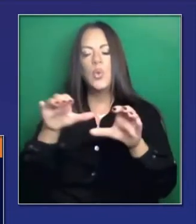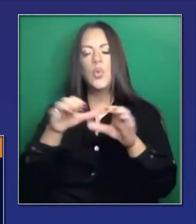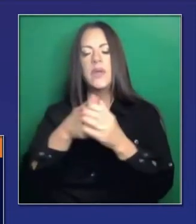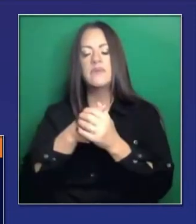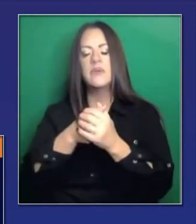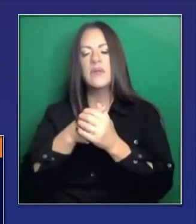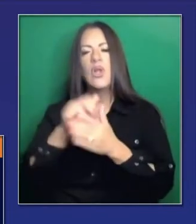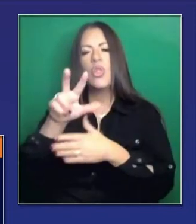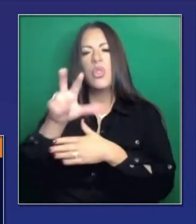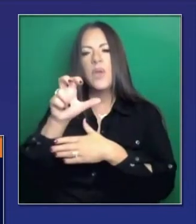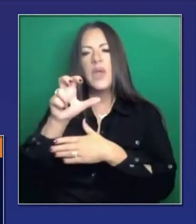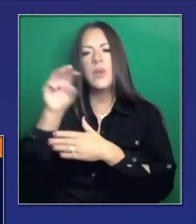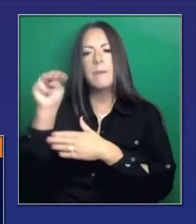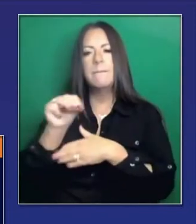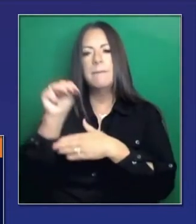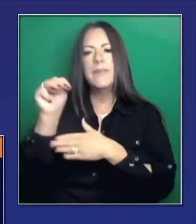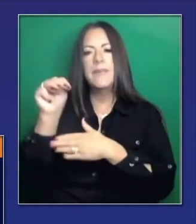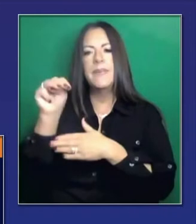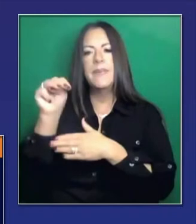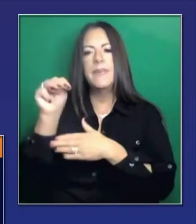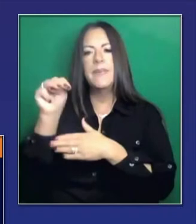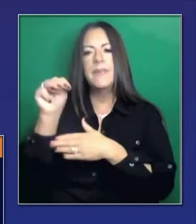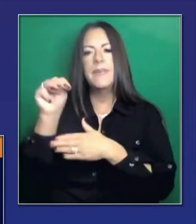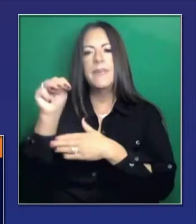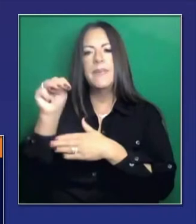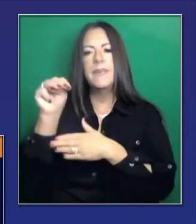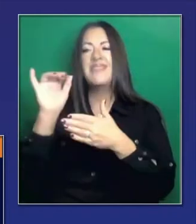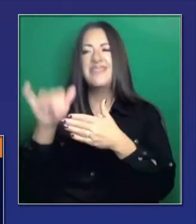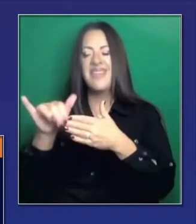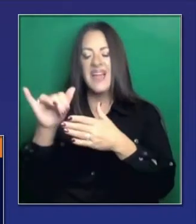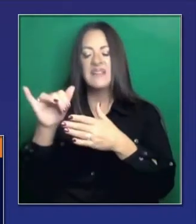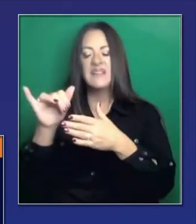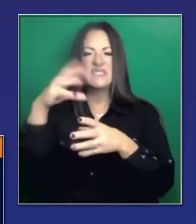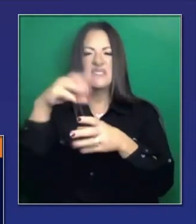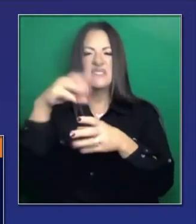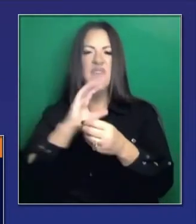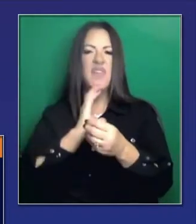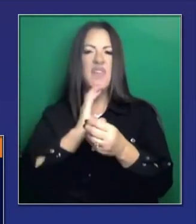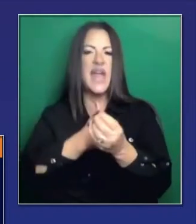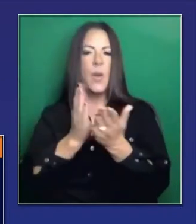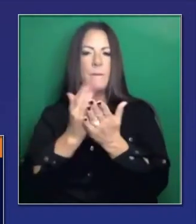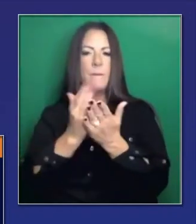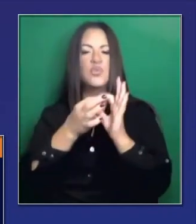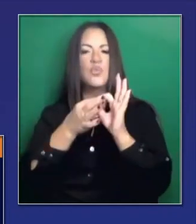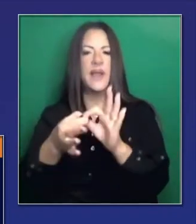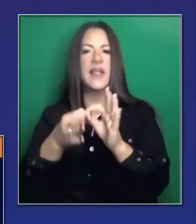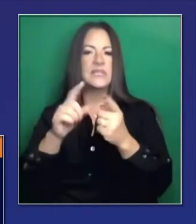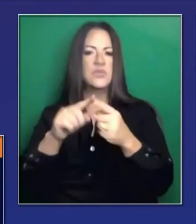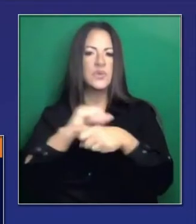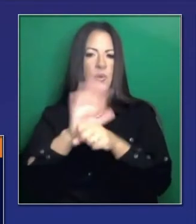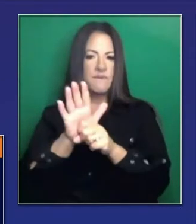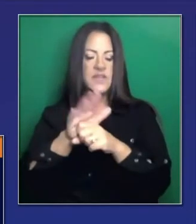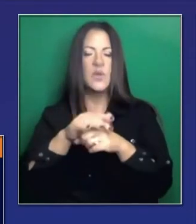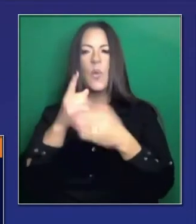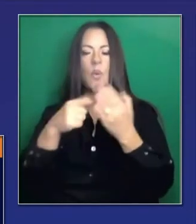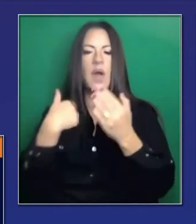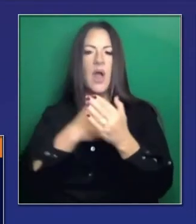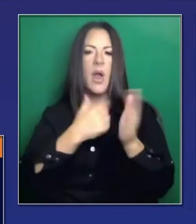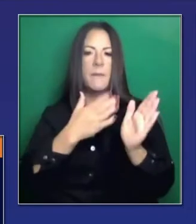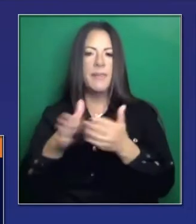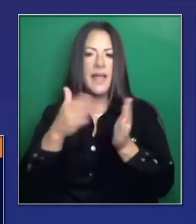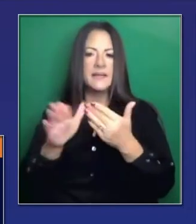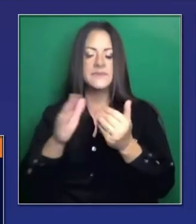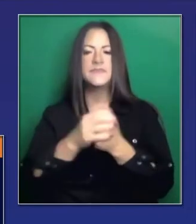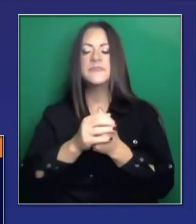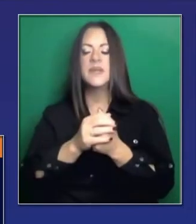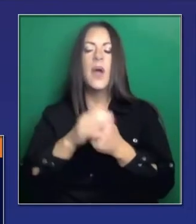Pero 3 millones de dólares se proponen en ese presupuesto. Hablaré de esto más a fondo el bienes. Pero dándoles un vistazo